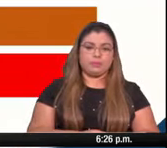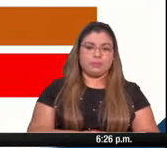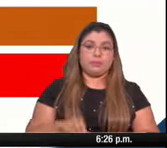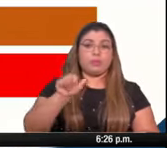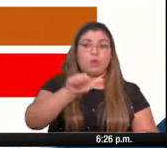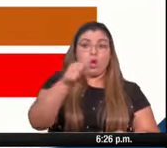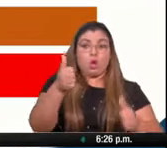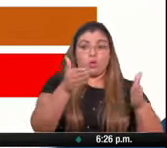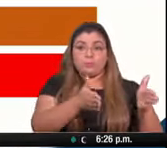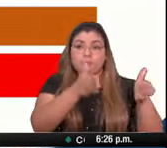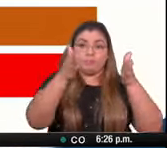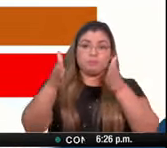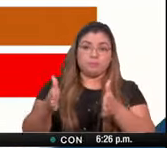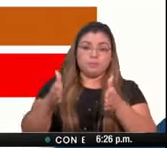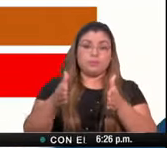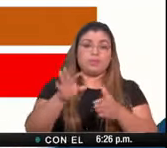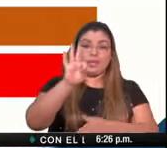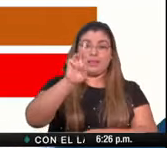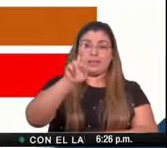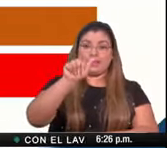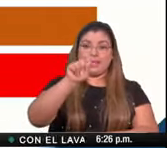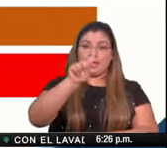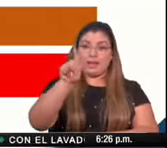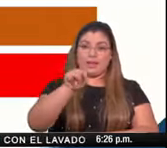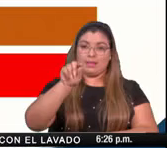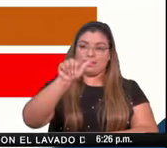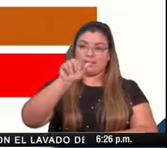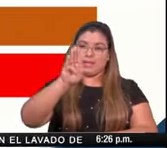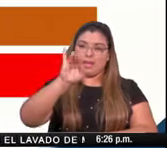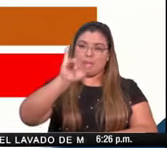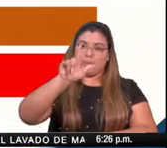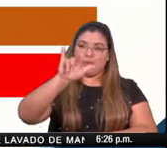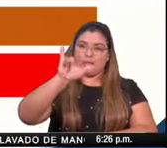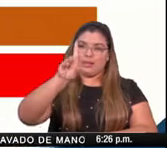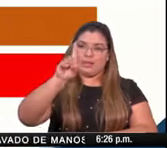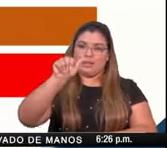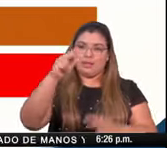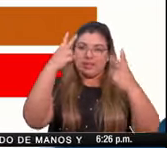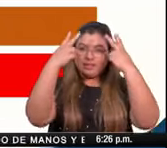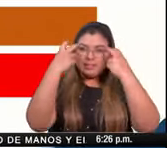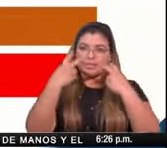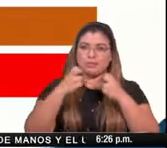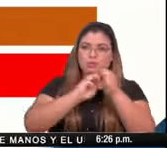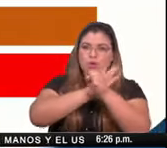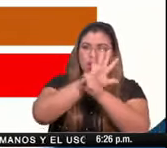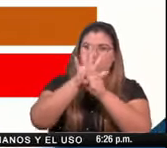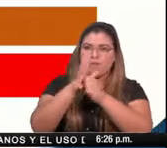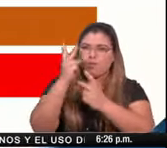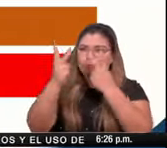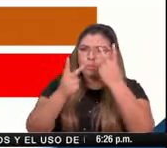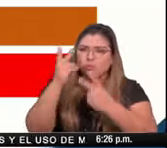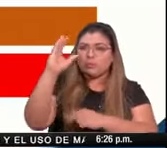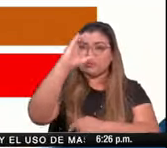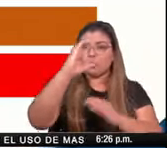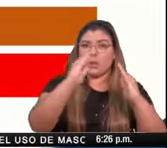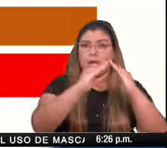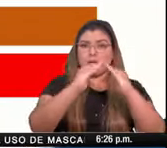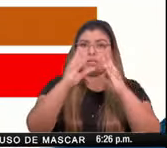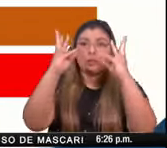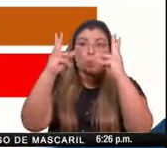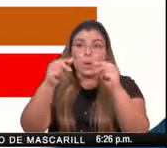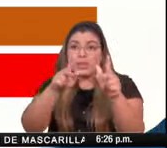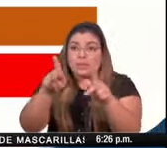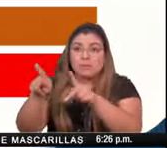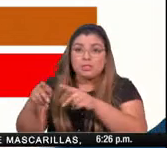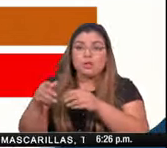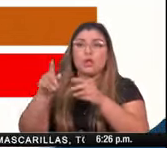ante el amago del desborde de cualquier indicador pues reforzamos la búsqueda activa de los contactos de los casos positivos y la